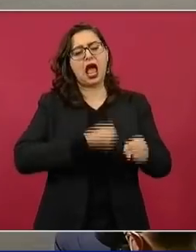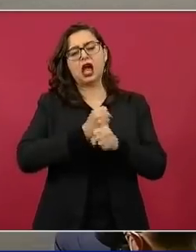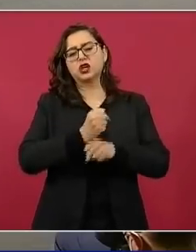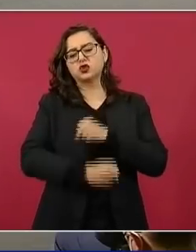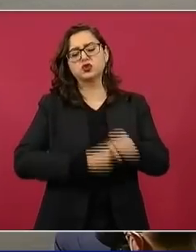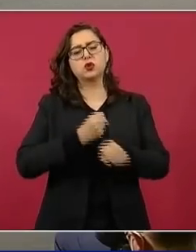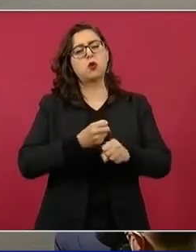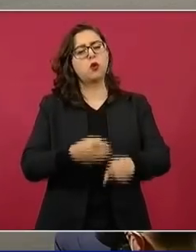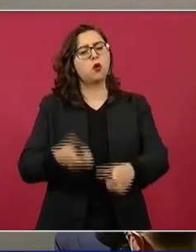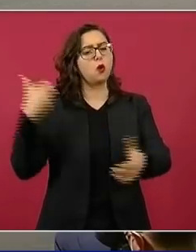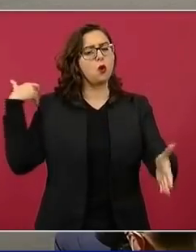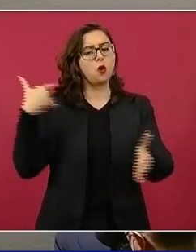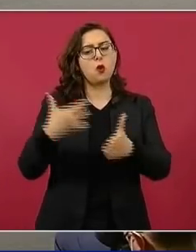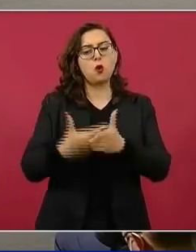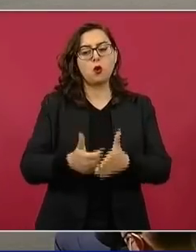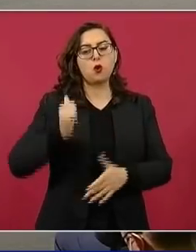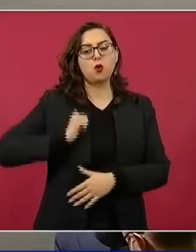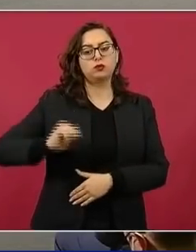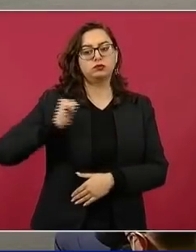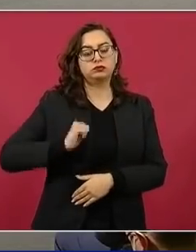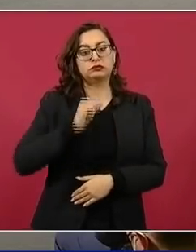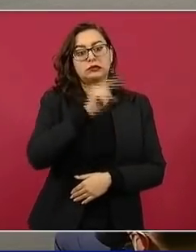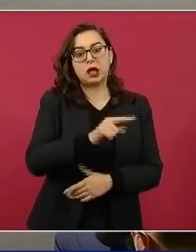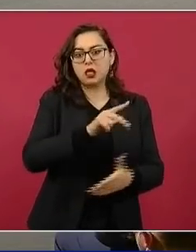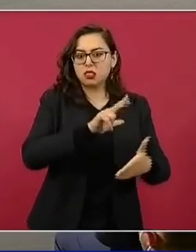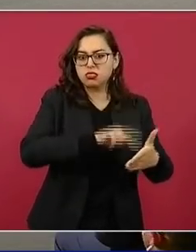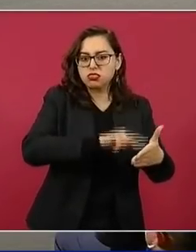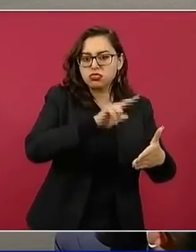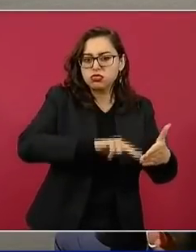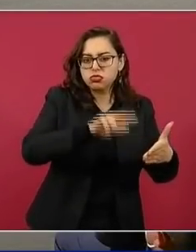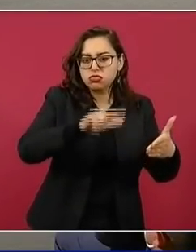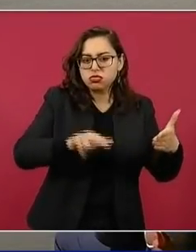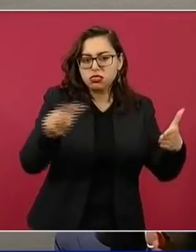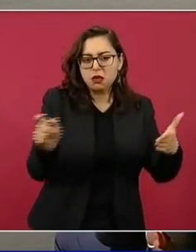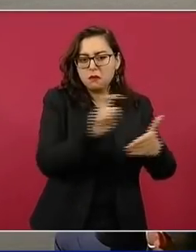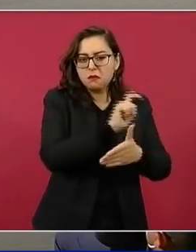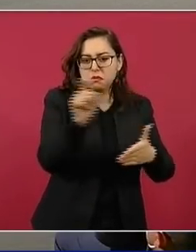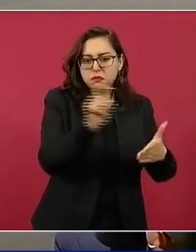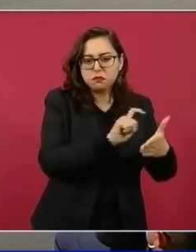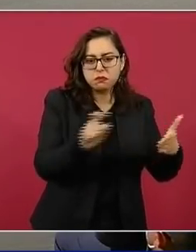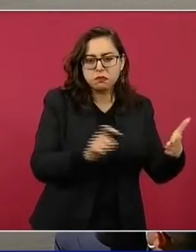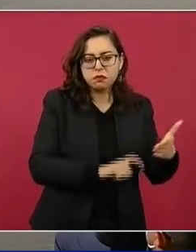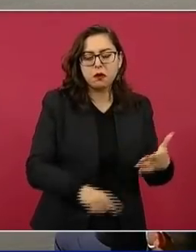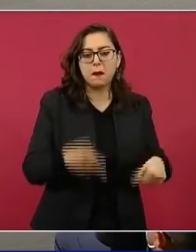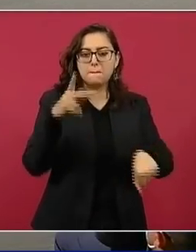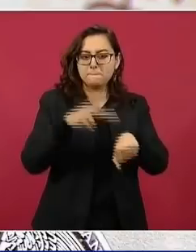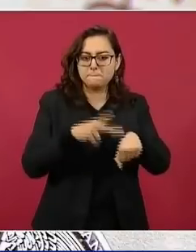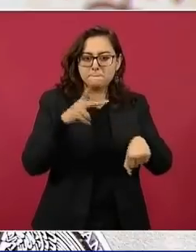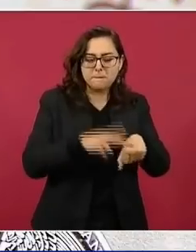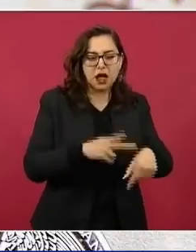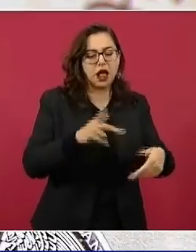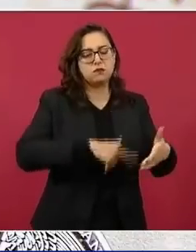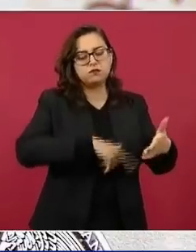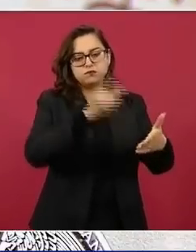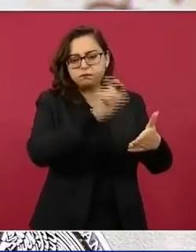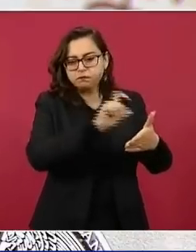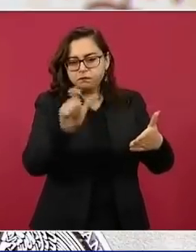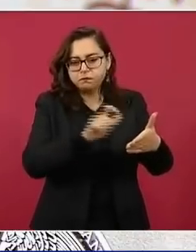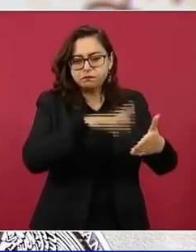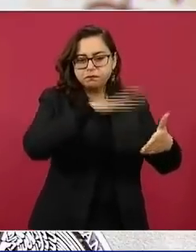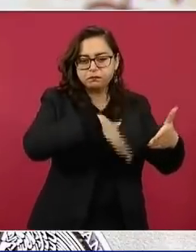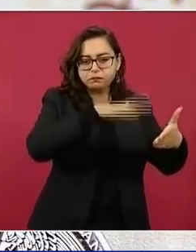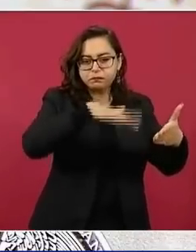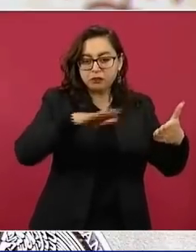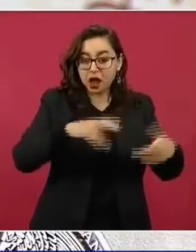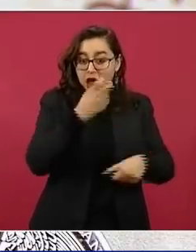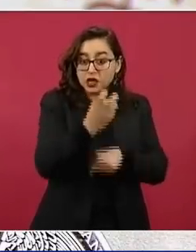México, están pintando con pintura vinílica, es decir, directo sobre la piedra. Esto no es una práctica